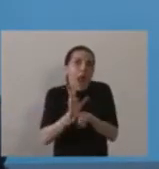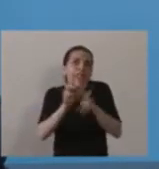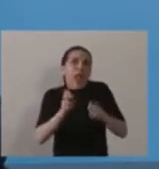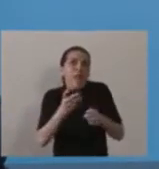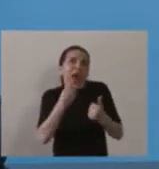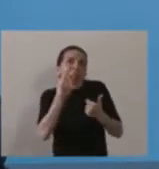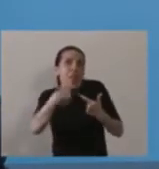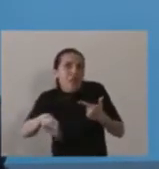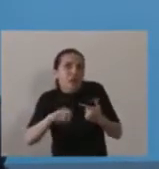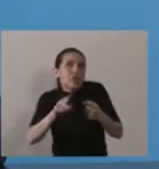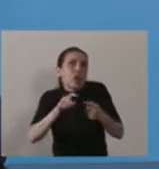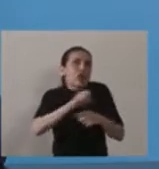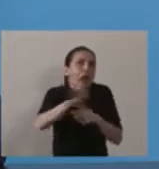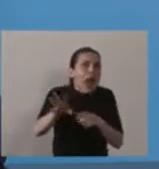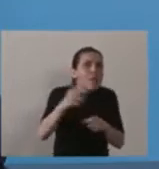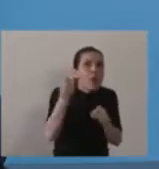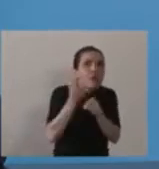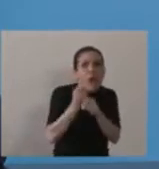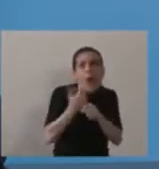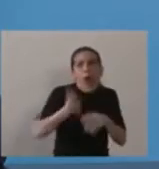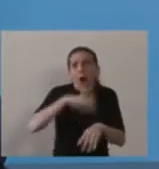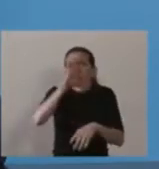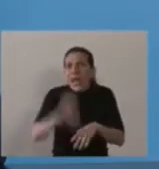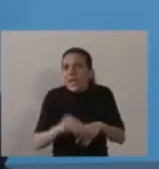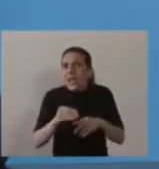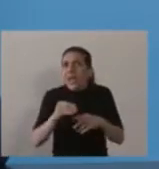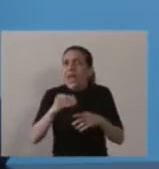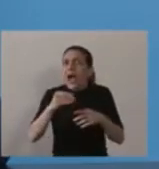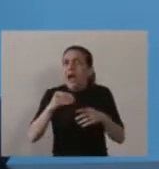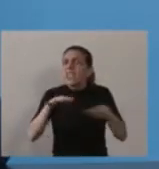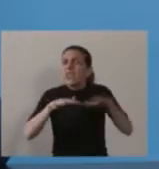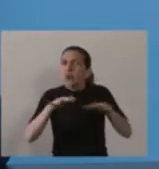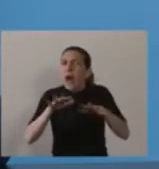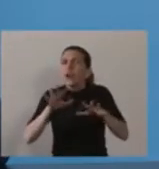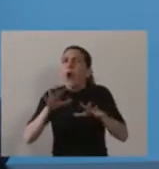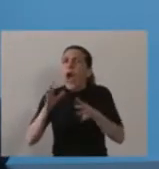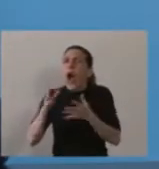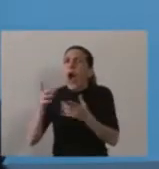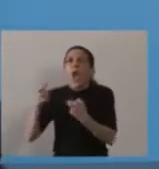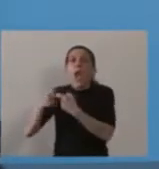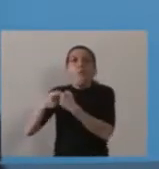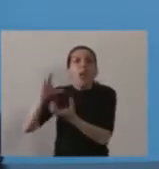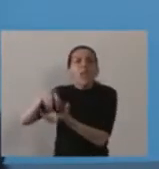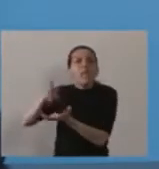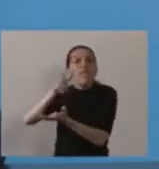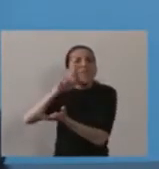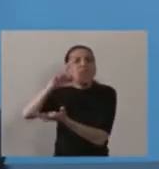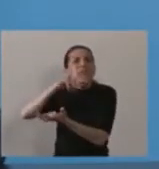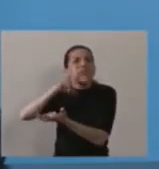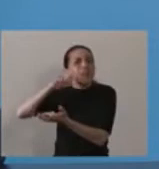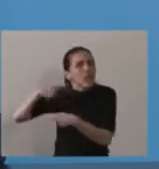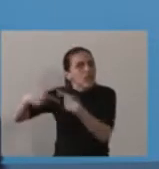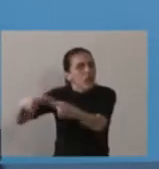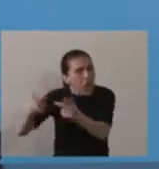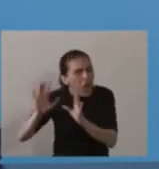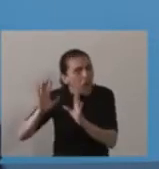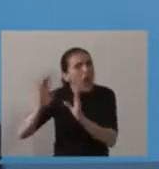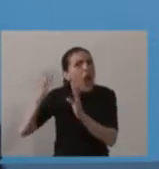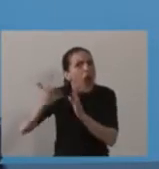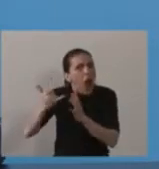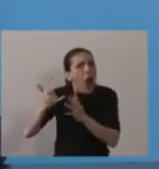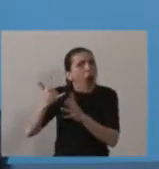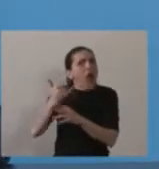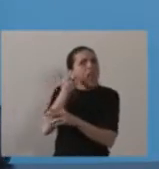Que haya una empresa como el grupo Vincentin que siga funcionando, que sea gestionada por